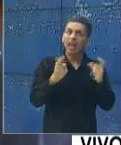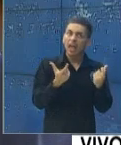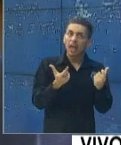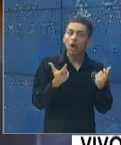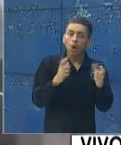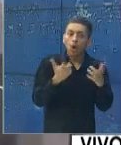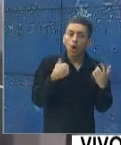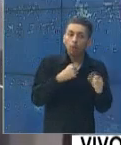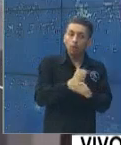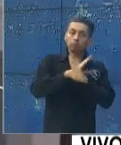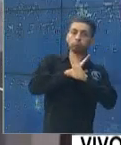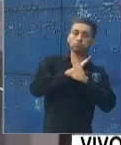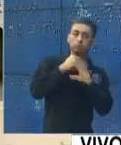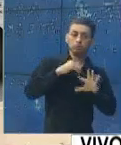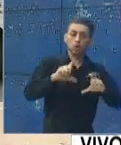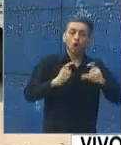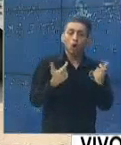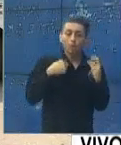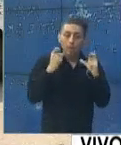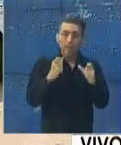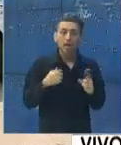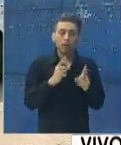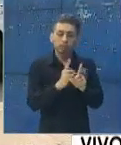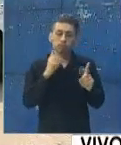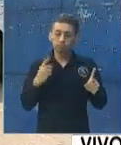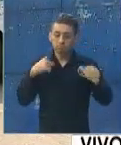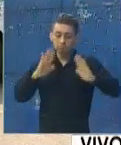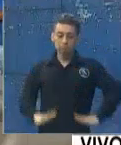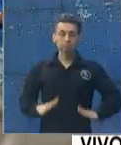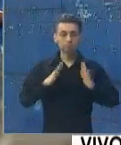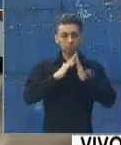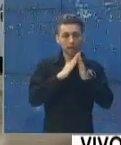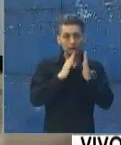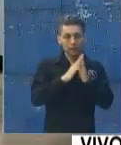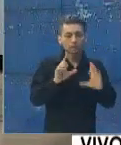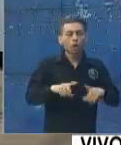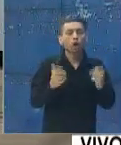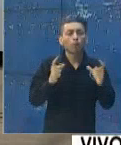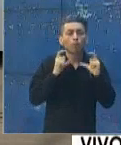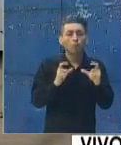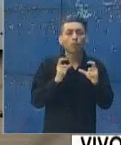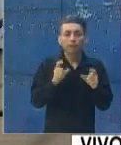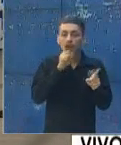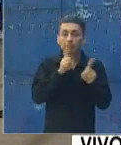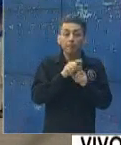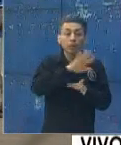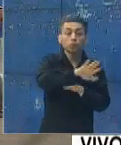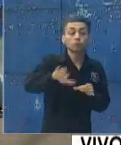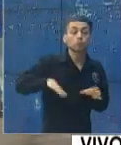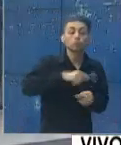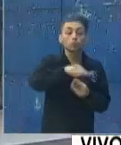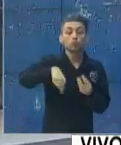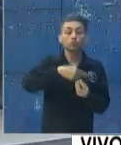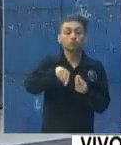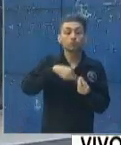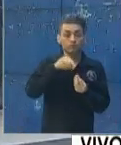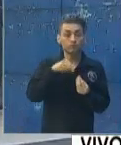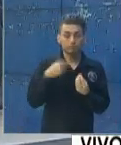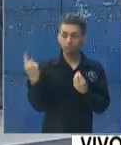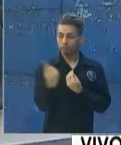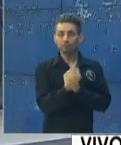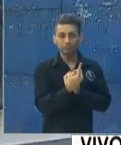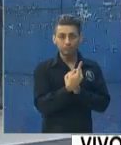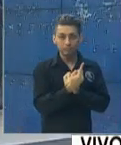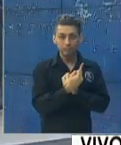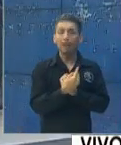se pueden cuidar, cómo deben hacer su aislamiento y cómo cuidar principalmente a sus familias, ¿verdad? O sea que no todos irían